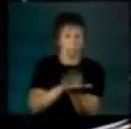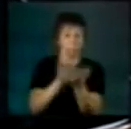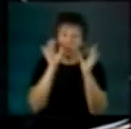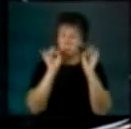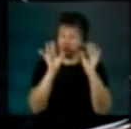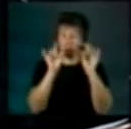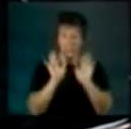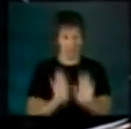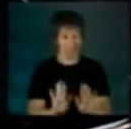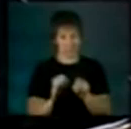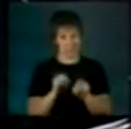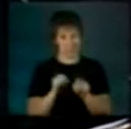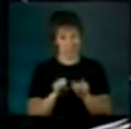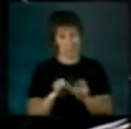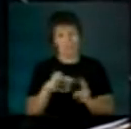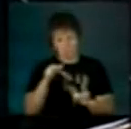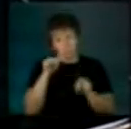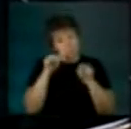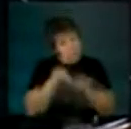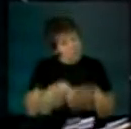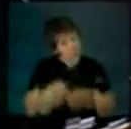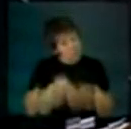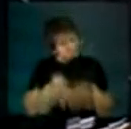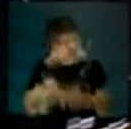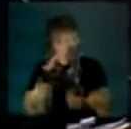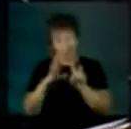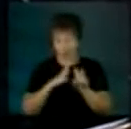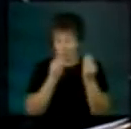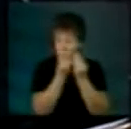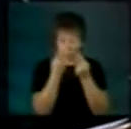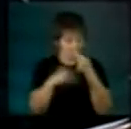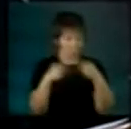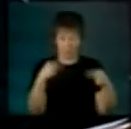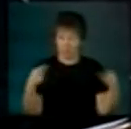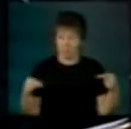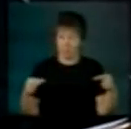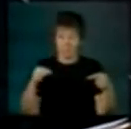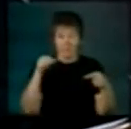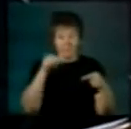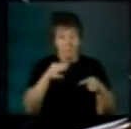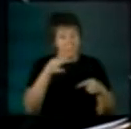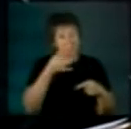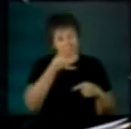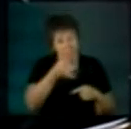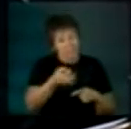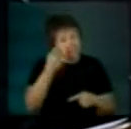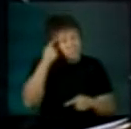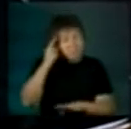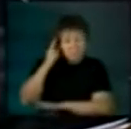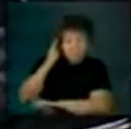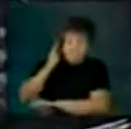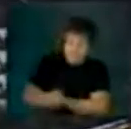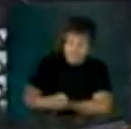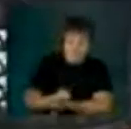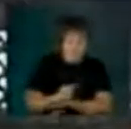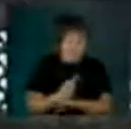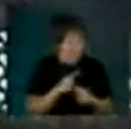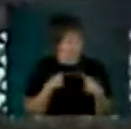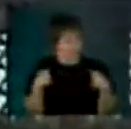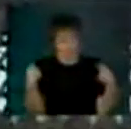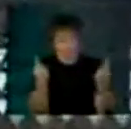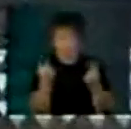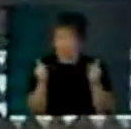Nos juzgamos mucho en todo esto tenemos que decidirlo entre todos